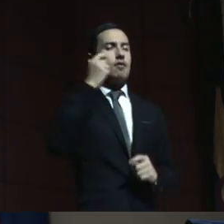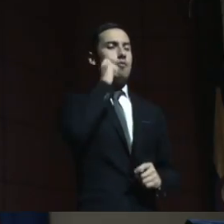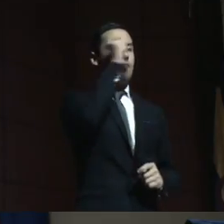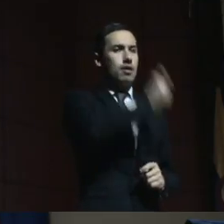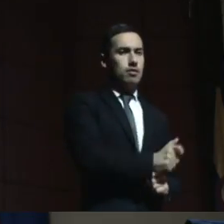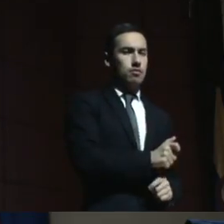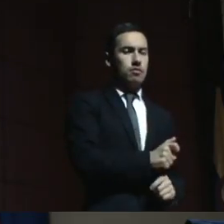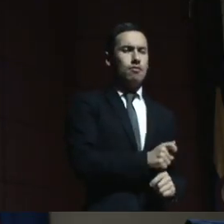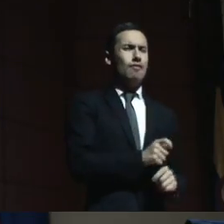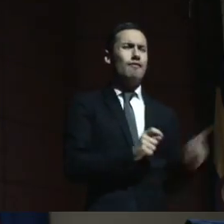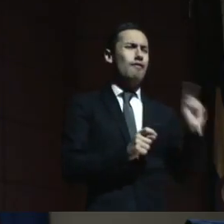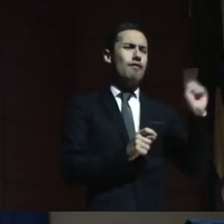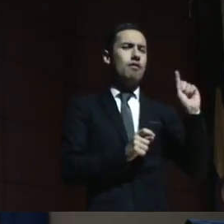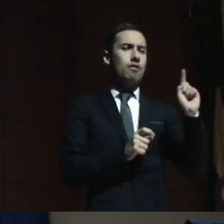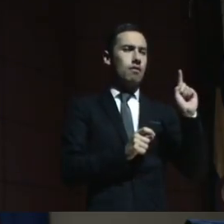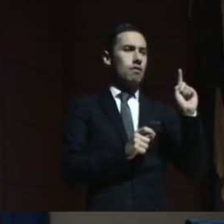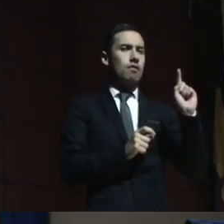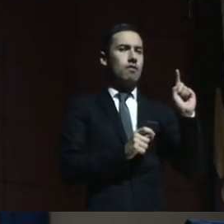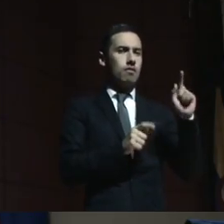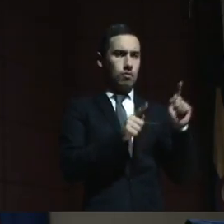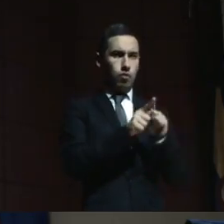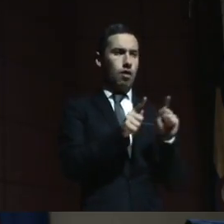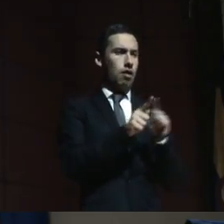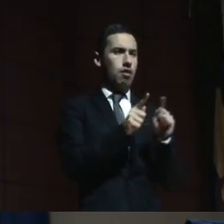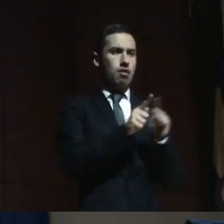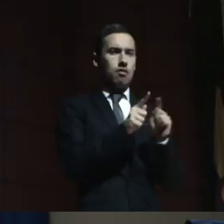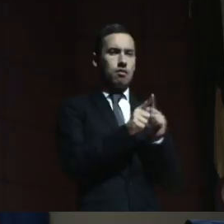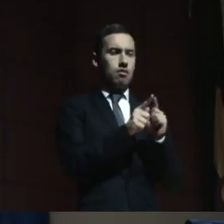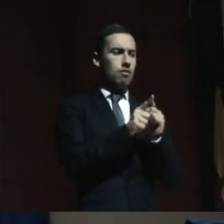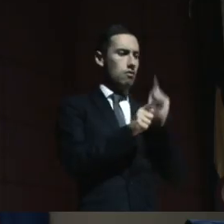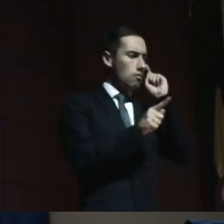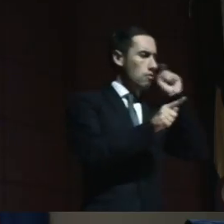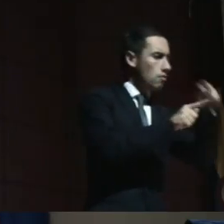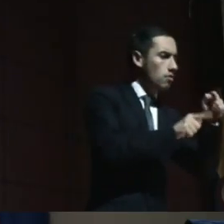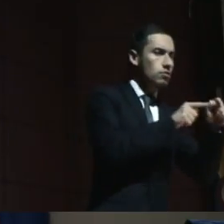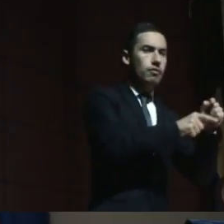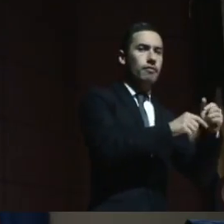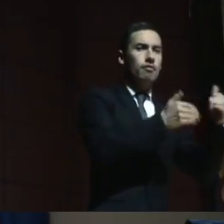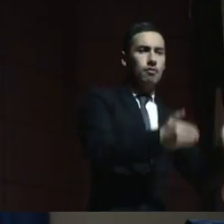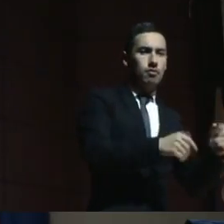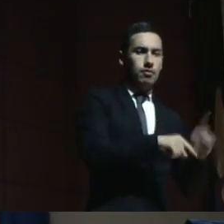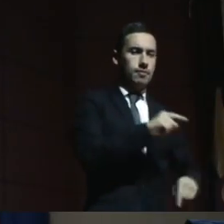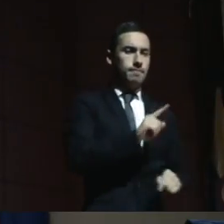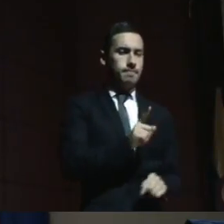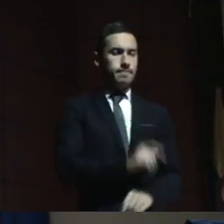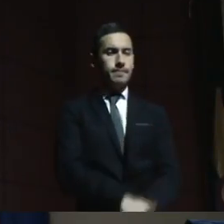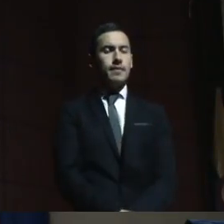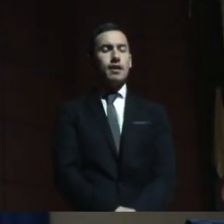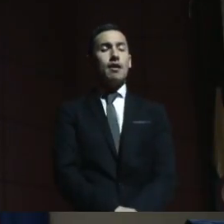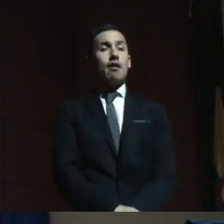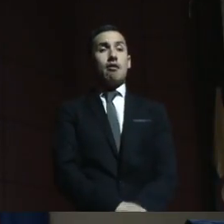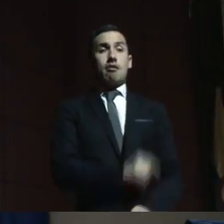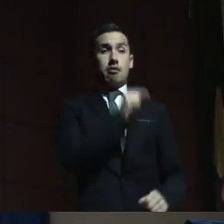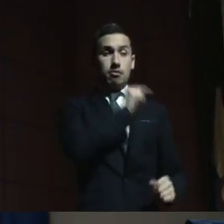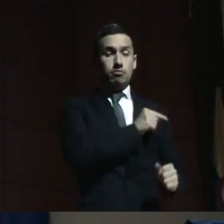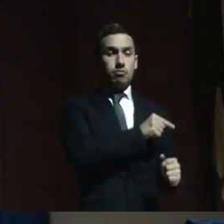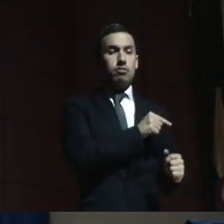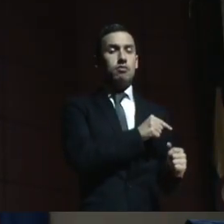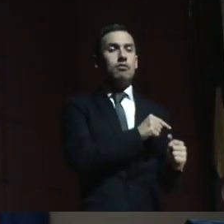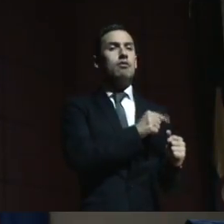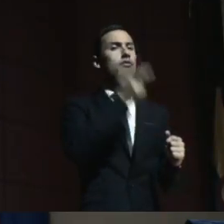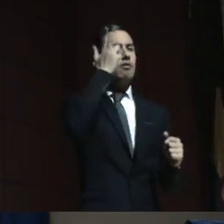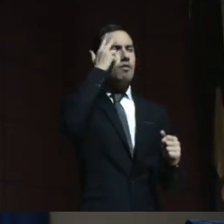una cosa muy cifrada en su incapacidad y bueno. Y esto pues obviamente